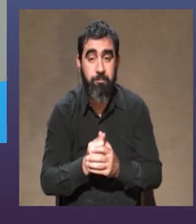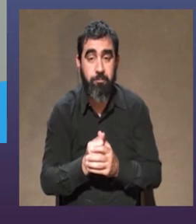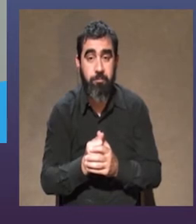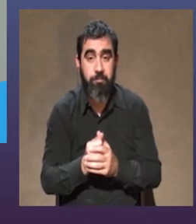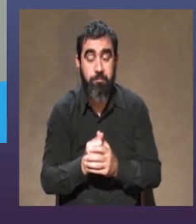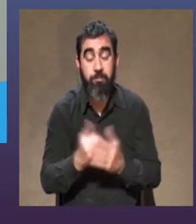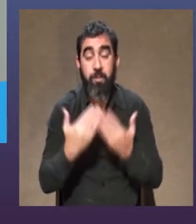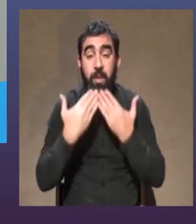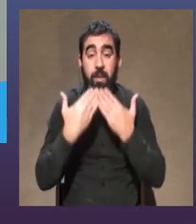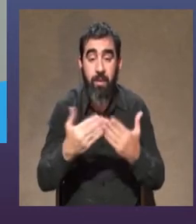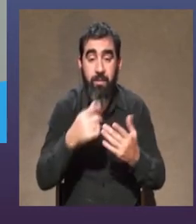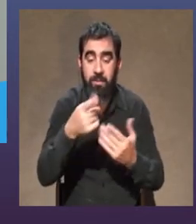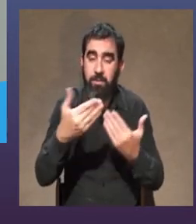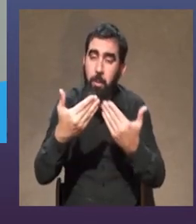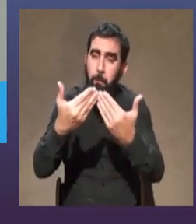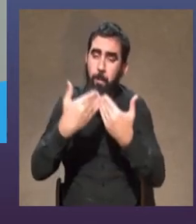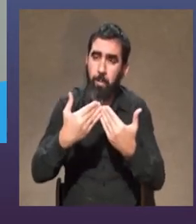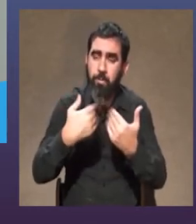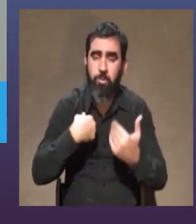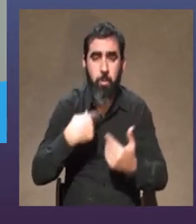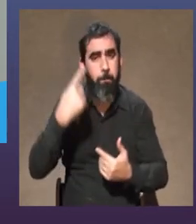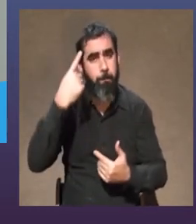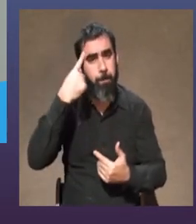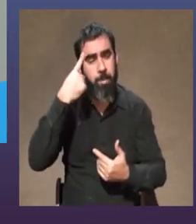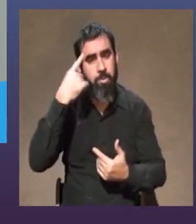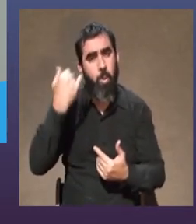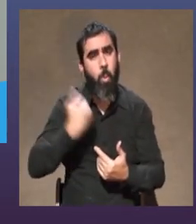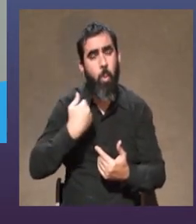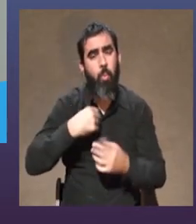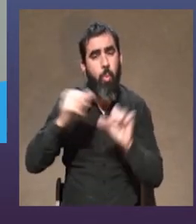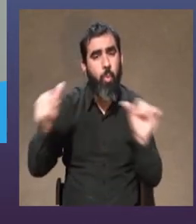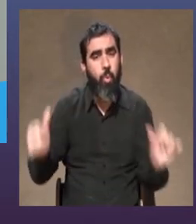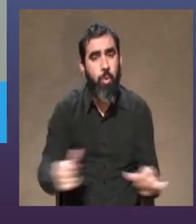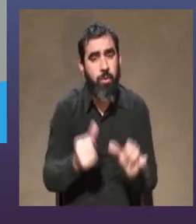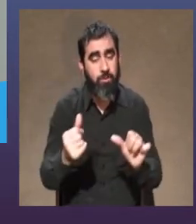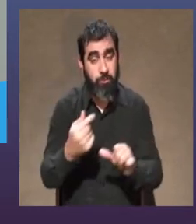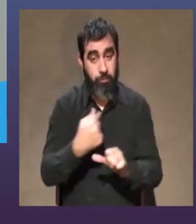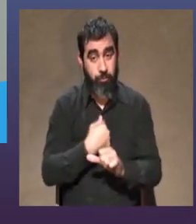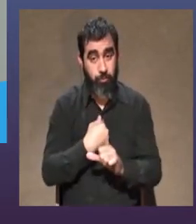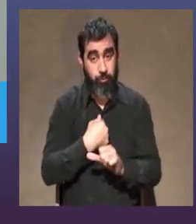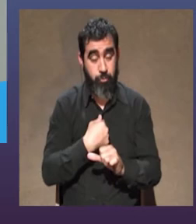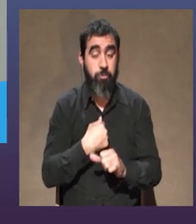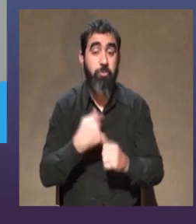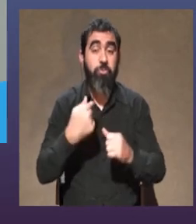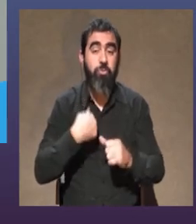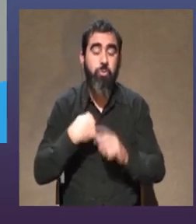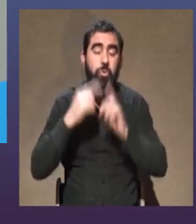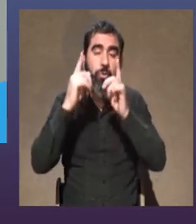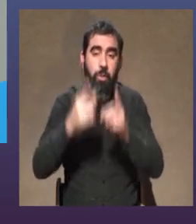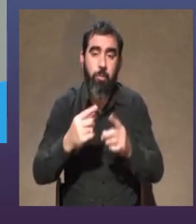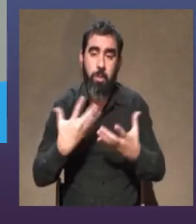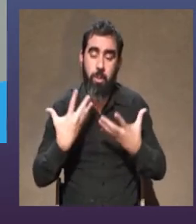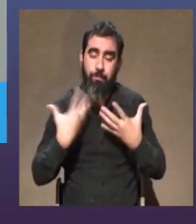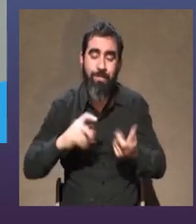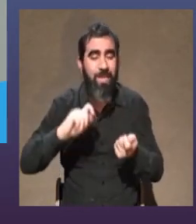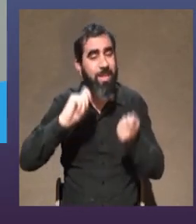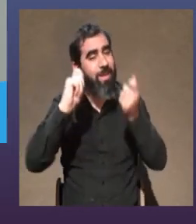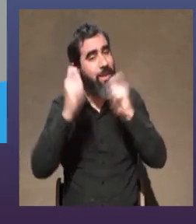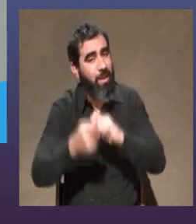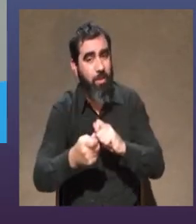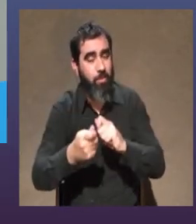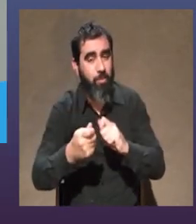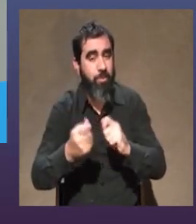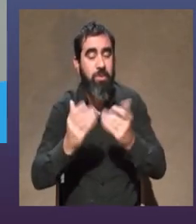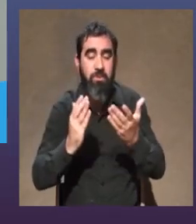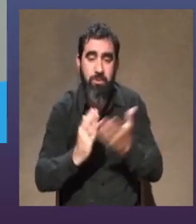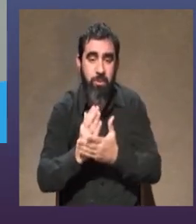gracias a esta pregunta me ha llevado a pensar un poco cómo he hecho digamos y soy también de carácter mutante y trato siempre